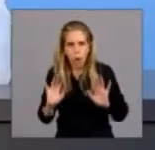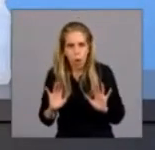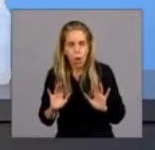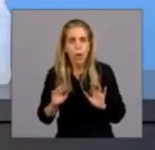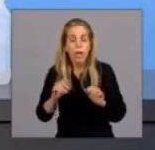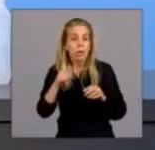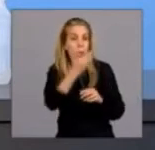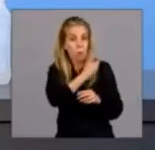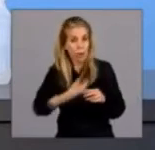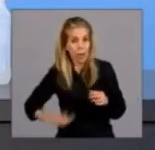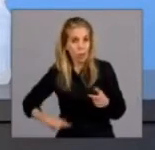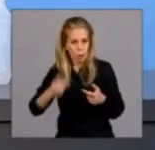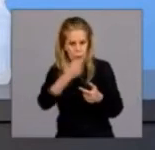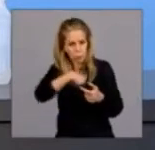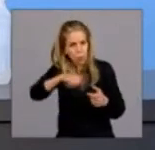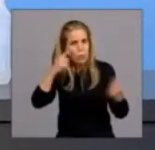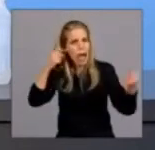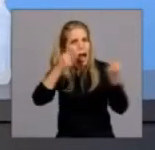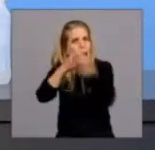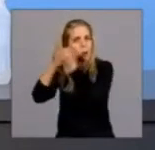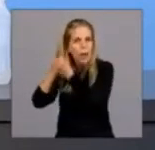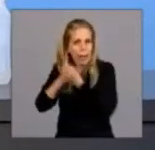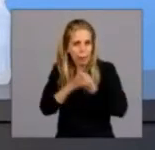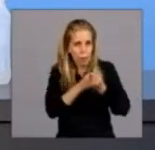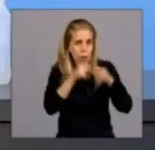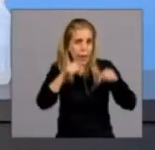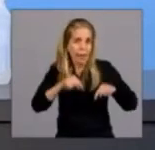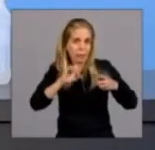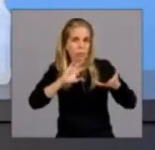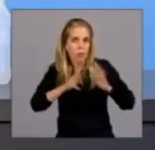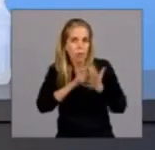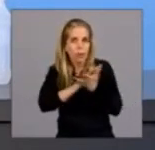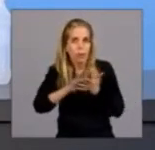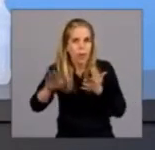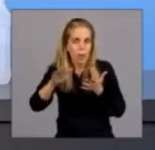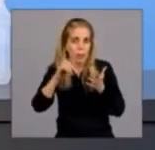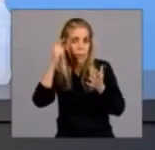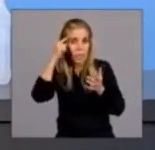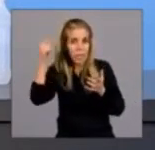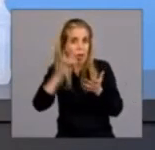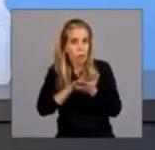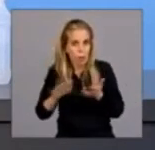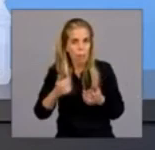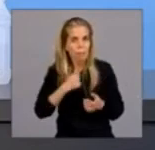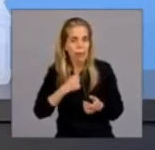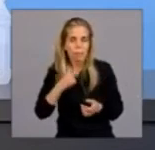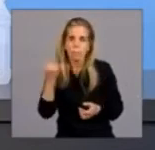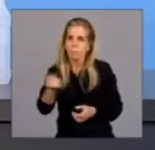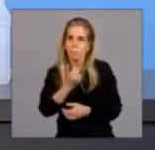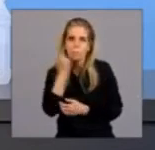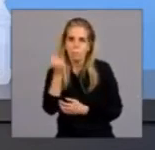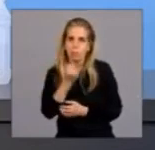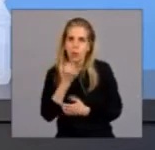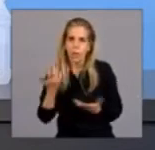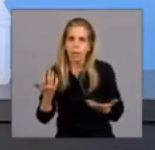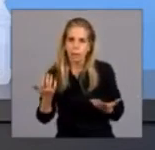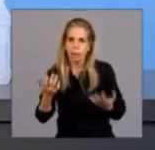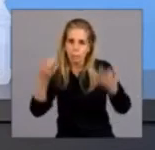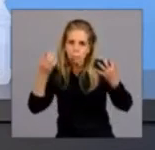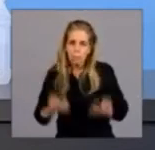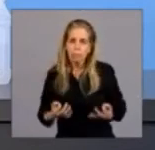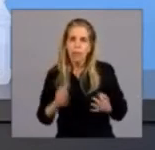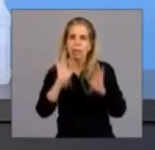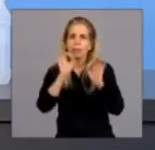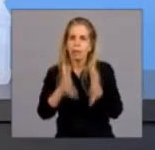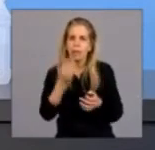estamos de acuerdo en esta idea que estamos impulsando. Para mí es muy importante contar con